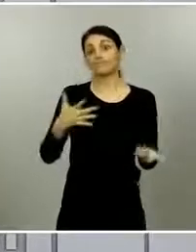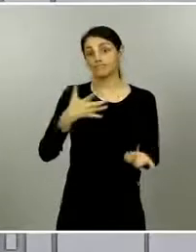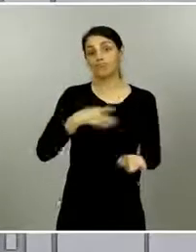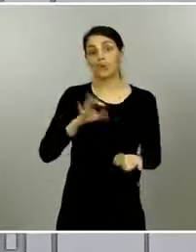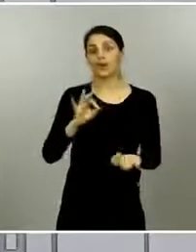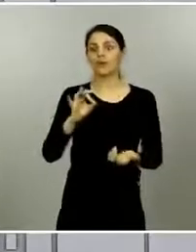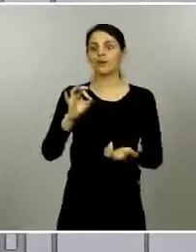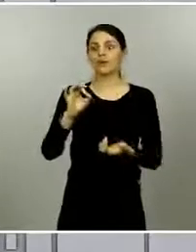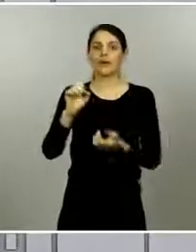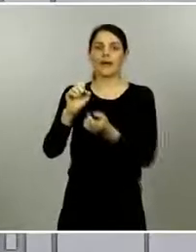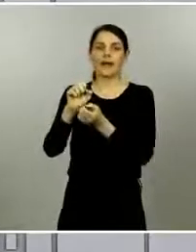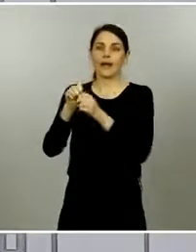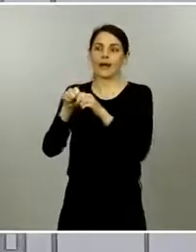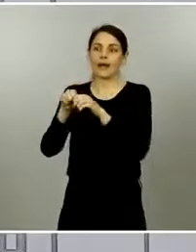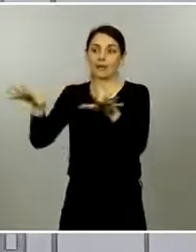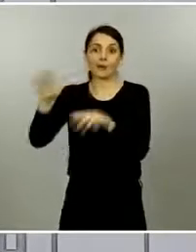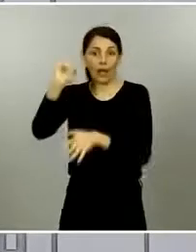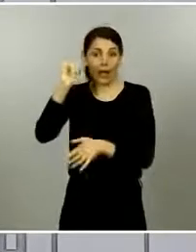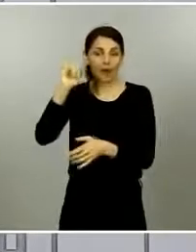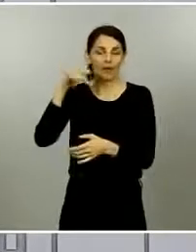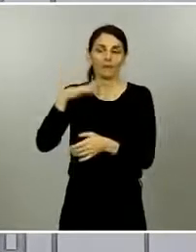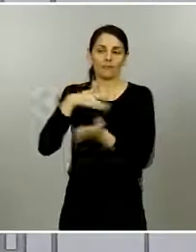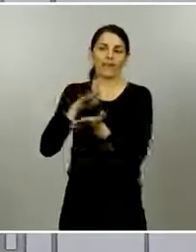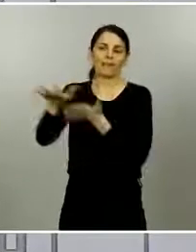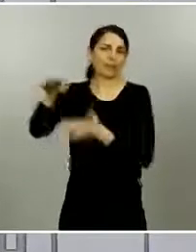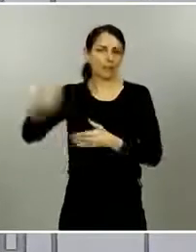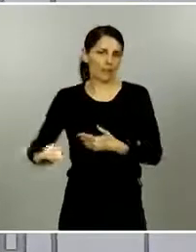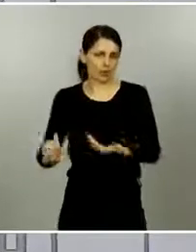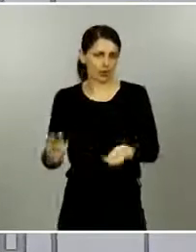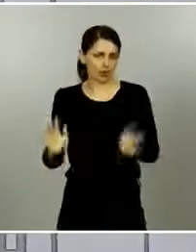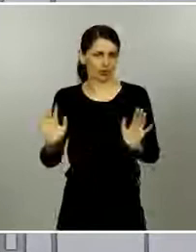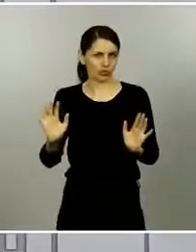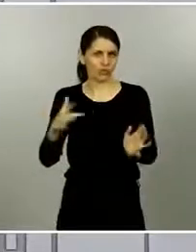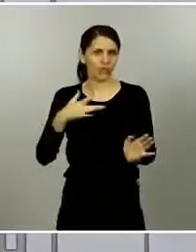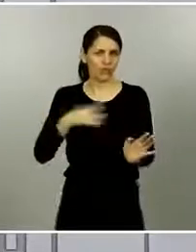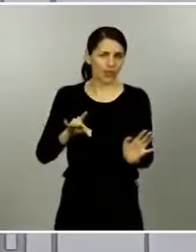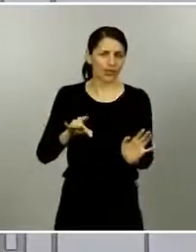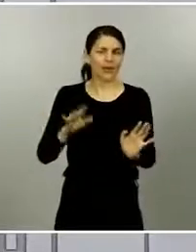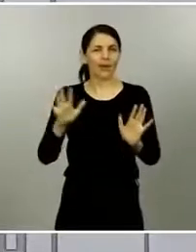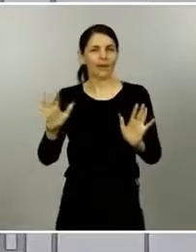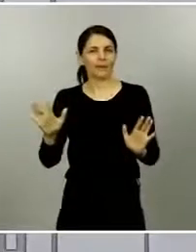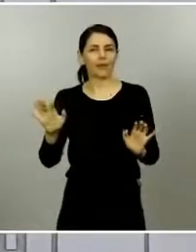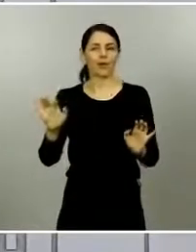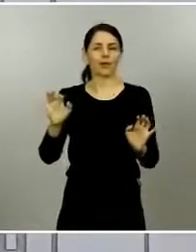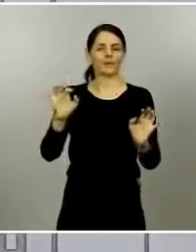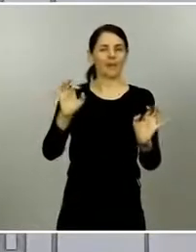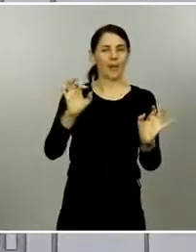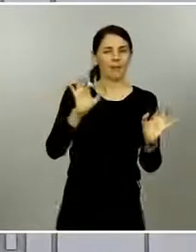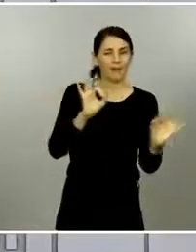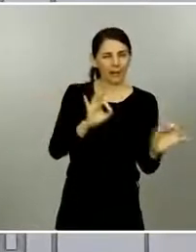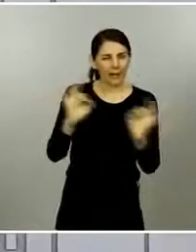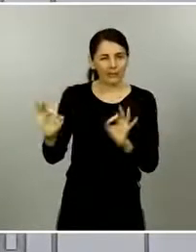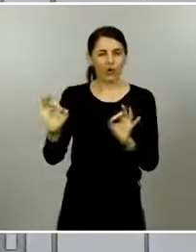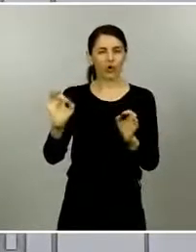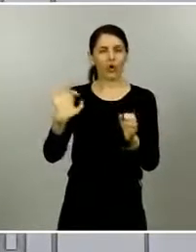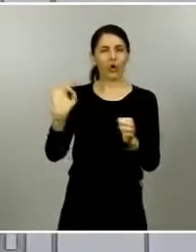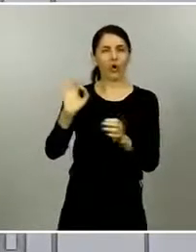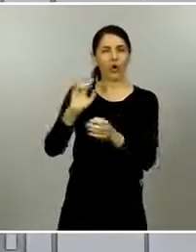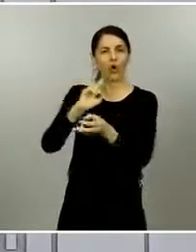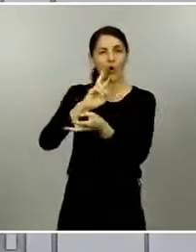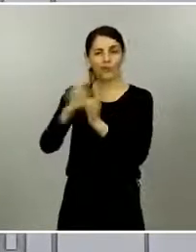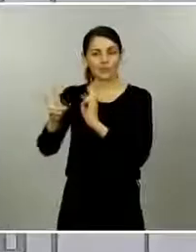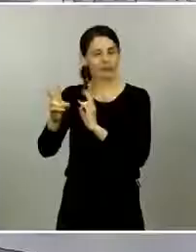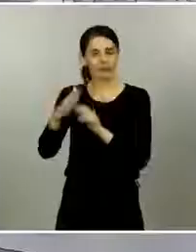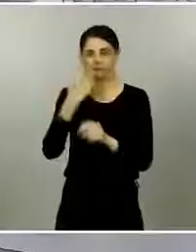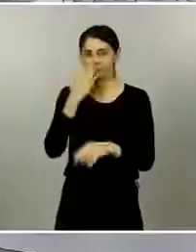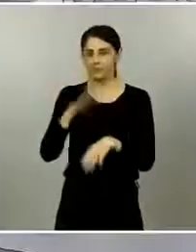rebrote sí aparece allí pueda tener un impacto menor pero la verdad es que a nivel de preparación y respuesta no deberíamos ni